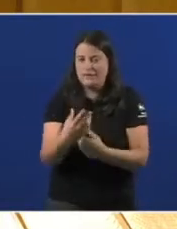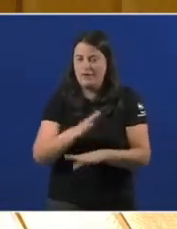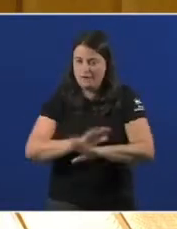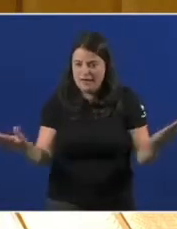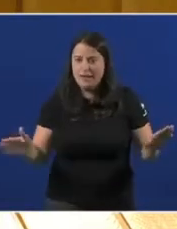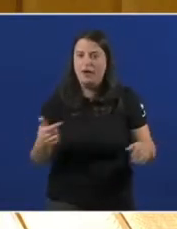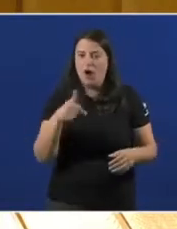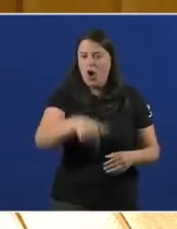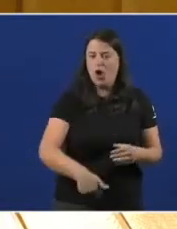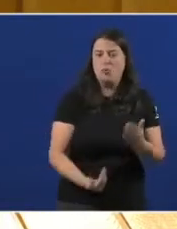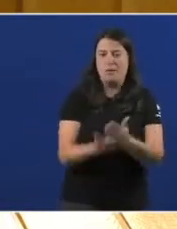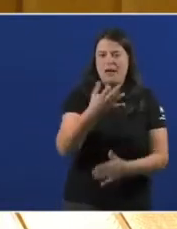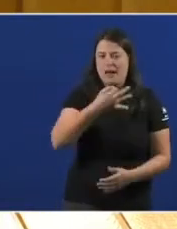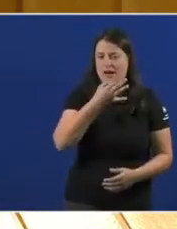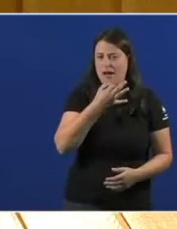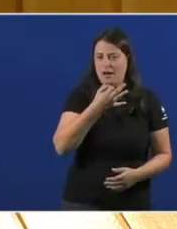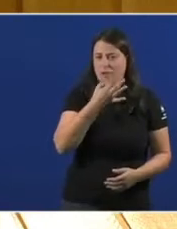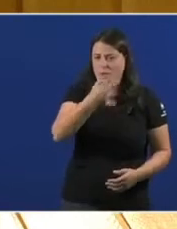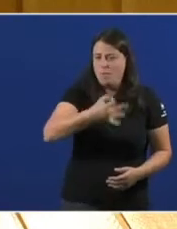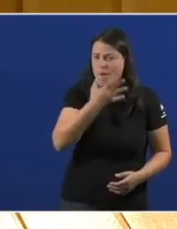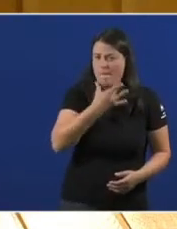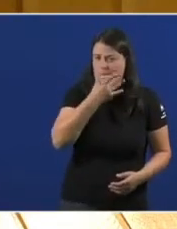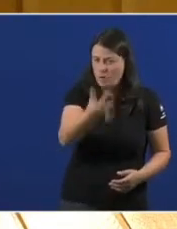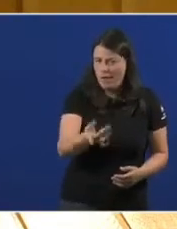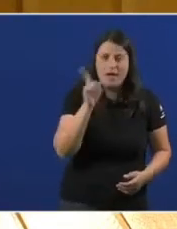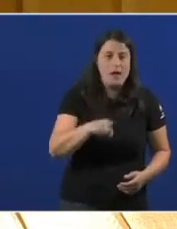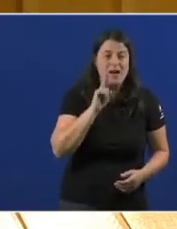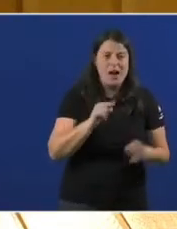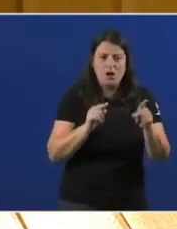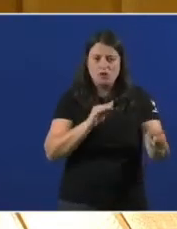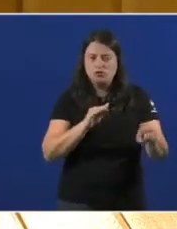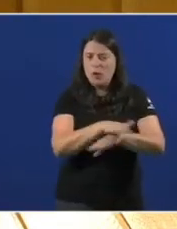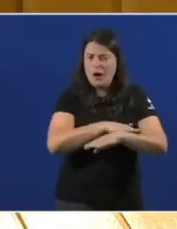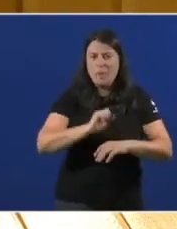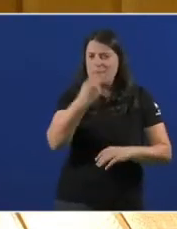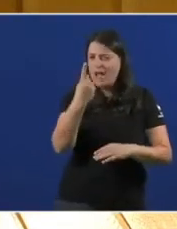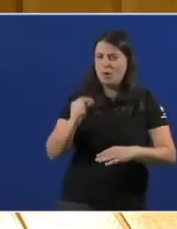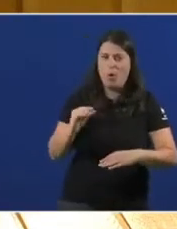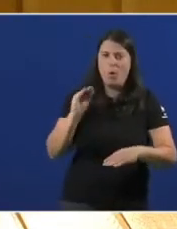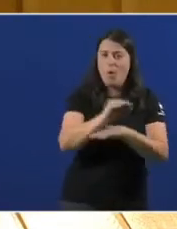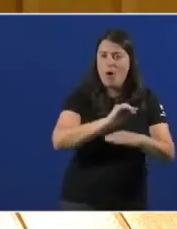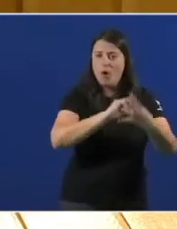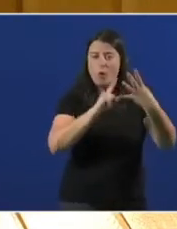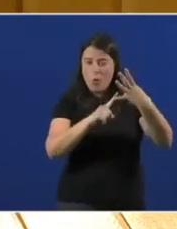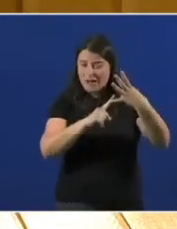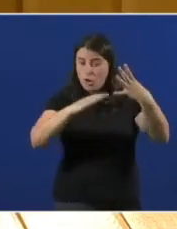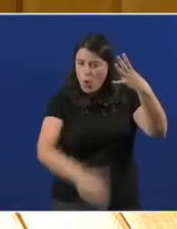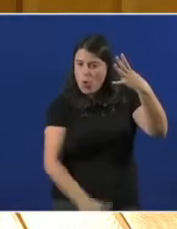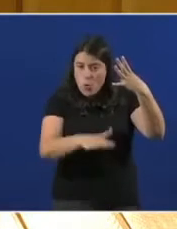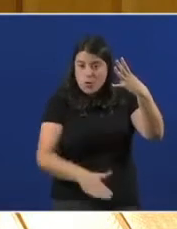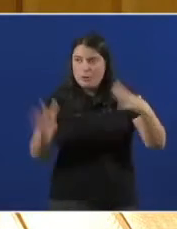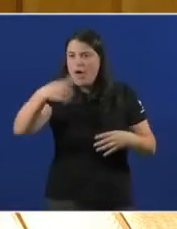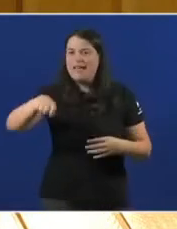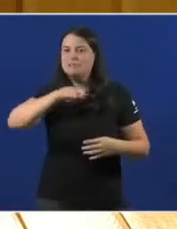fixo esta mañá. O seu goberno non está entre os que máis invirten en atención primaria. E que é o cuarto pola cola de todo o Estado